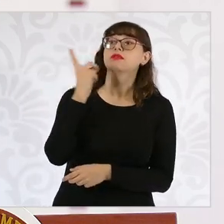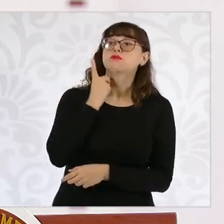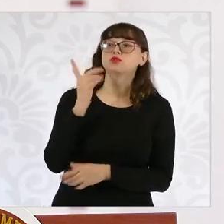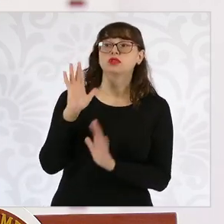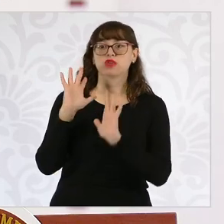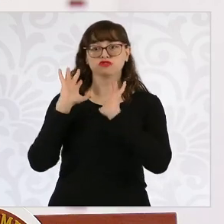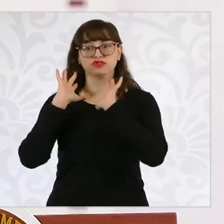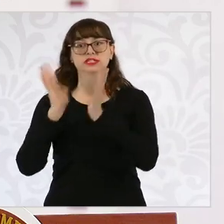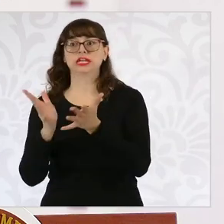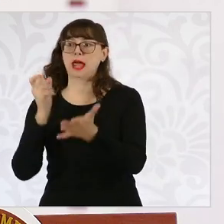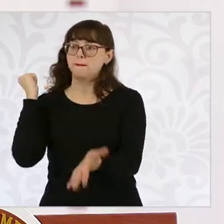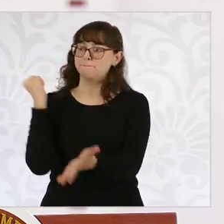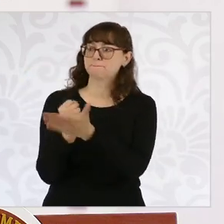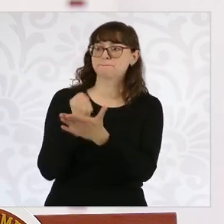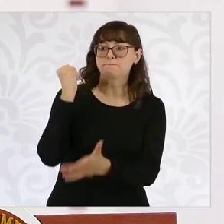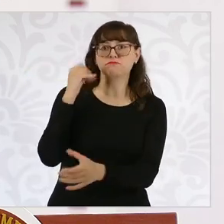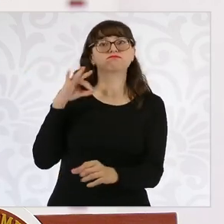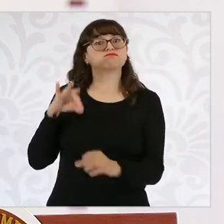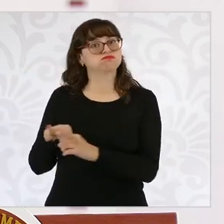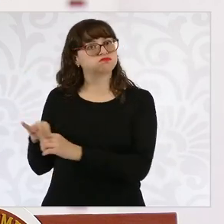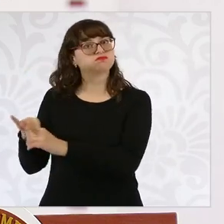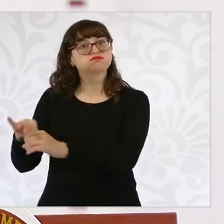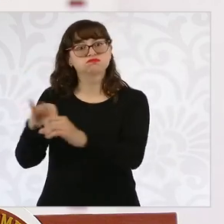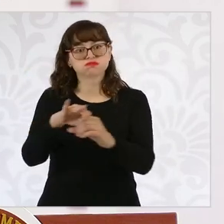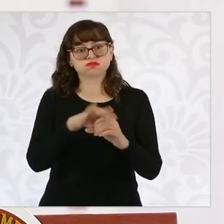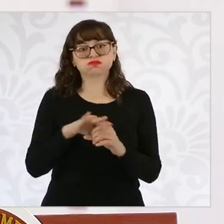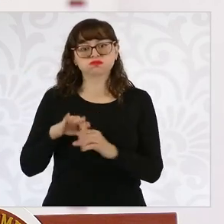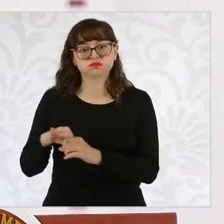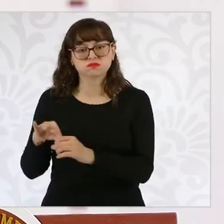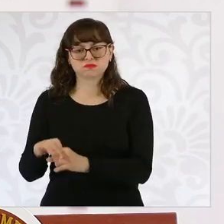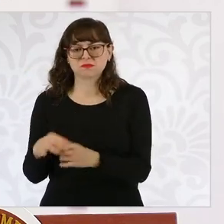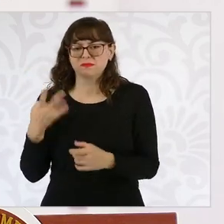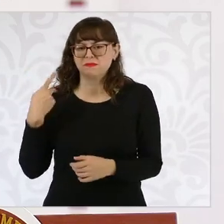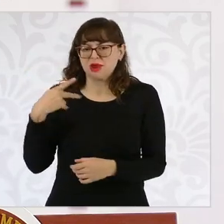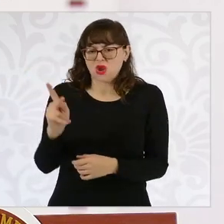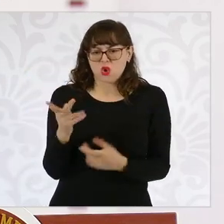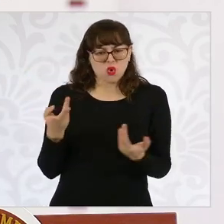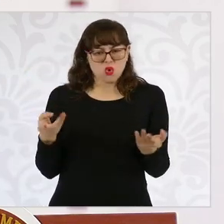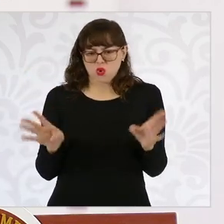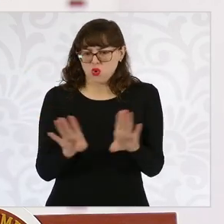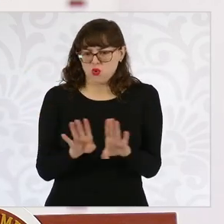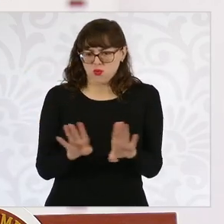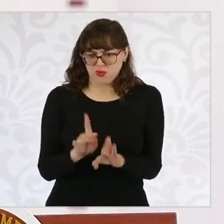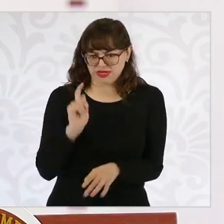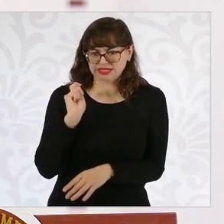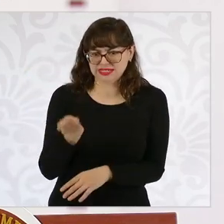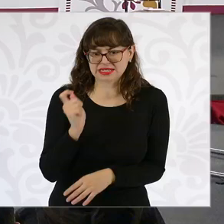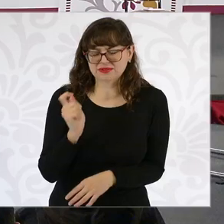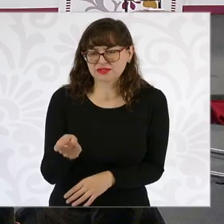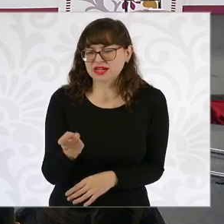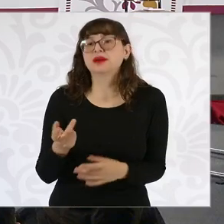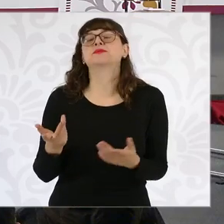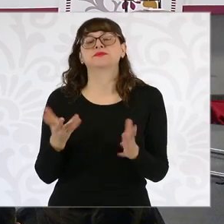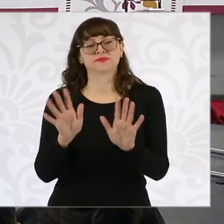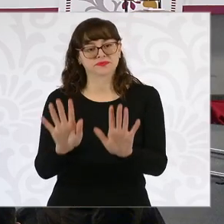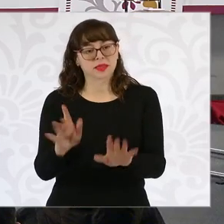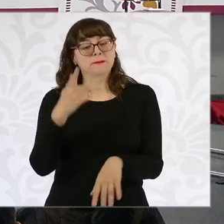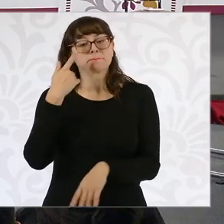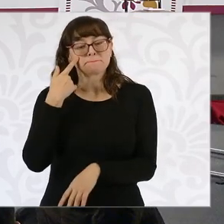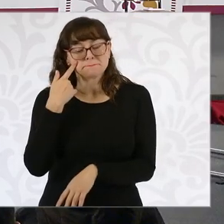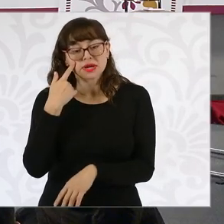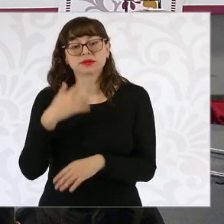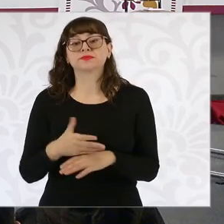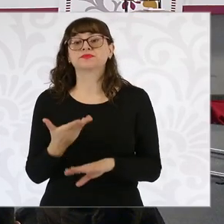y nos parece oportuno informar en qué versa la pensión. La reforma fue